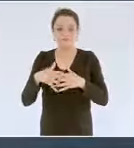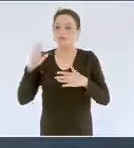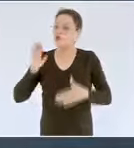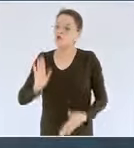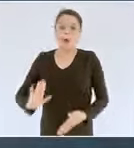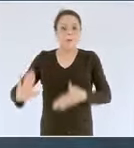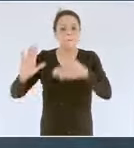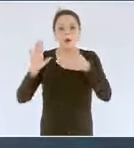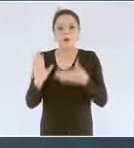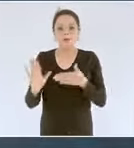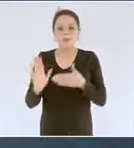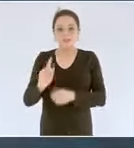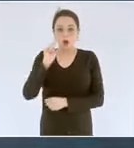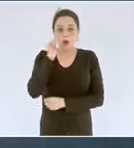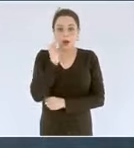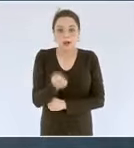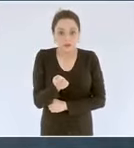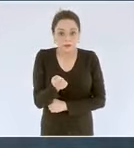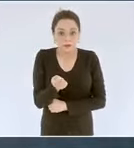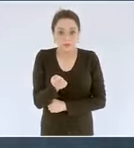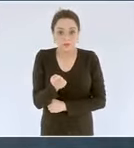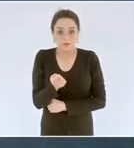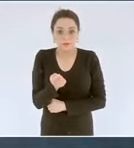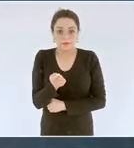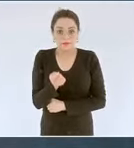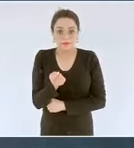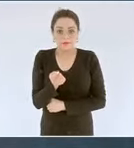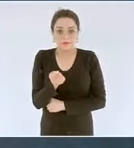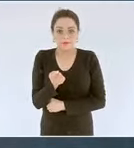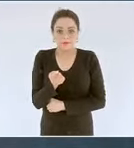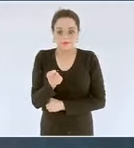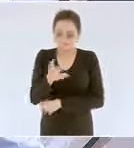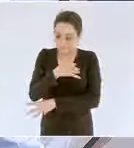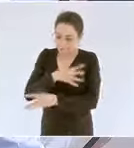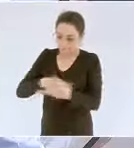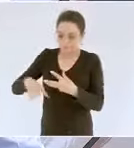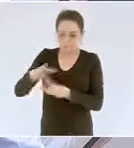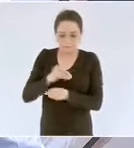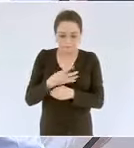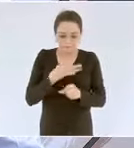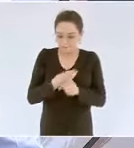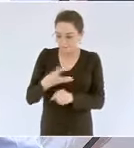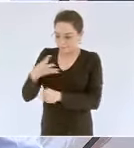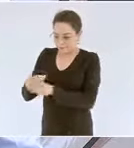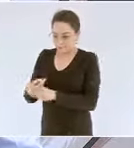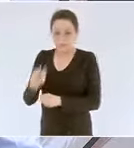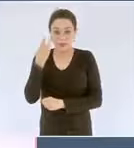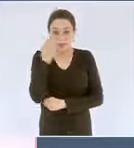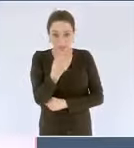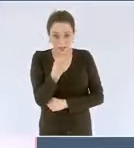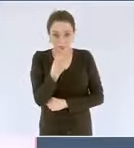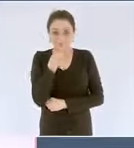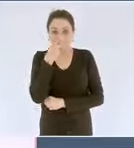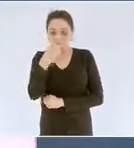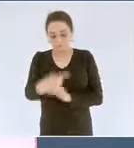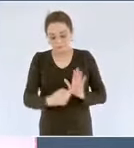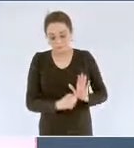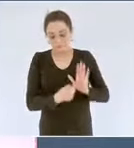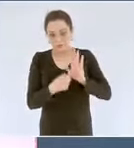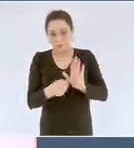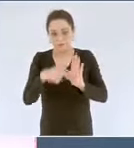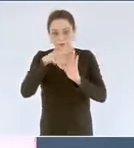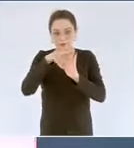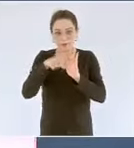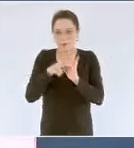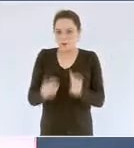reponer y esa es la norma el 100% de las